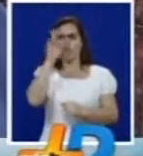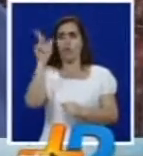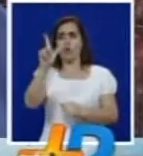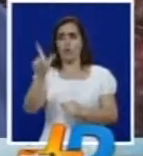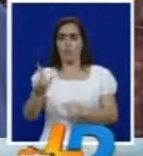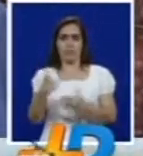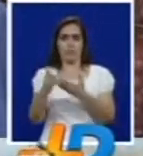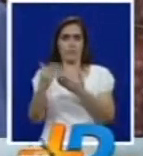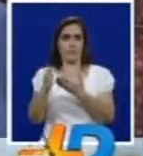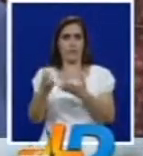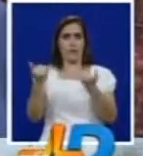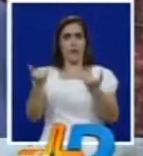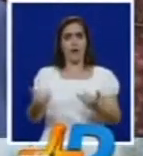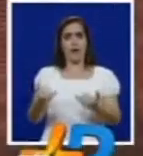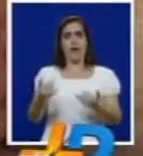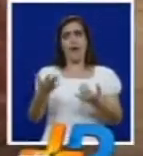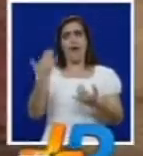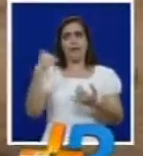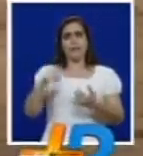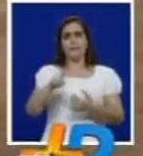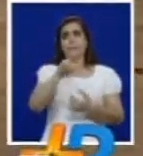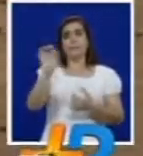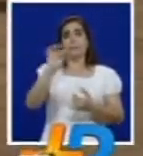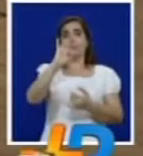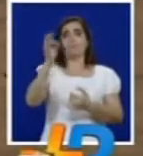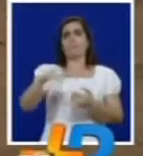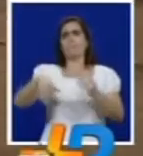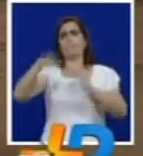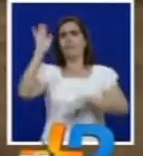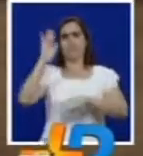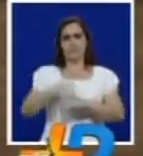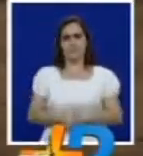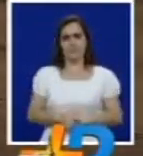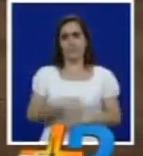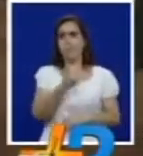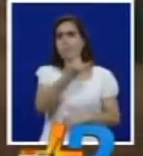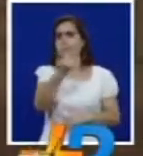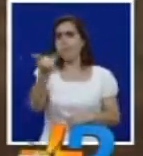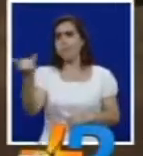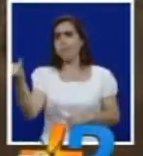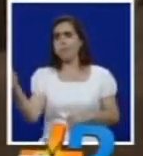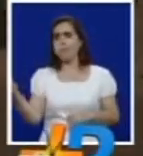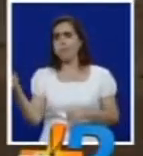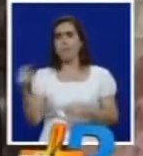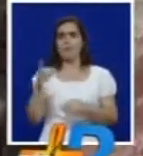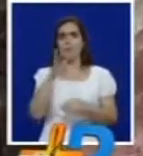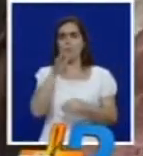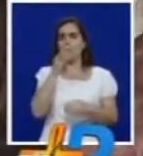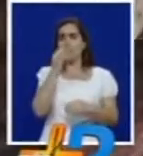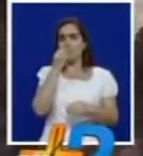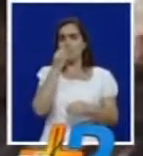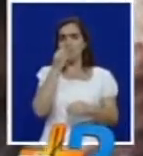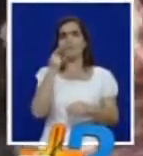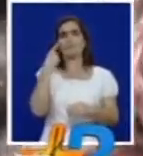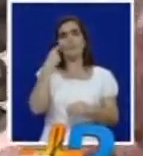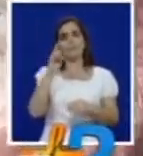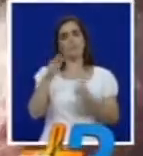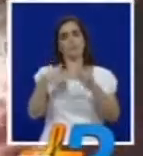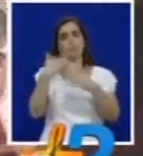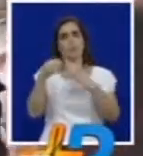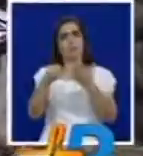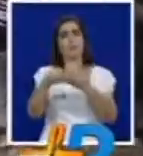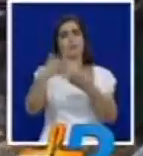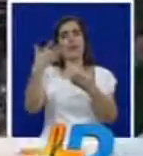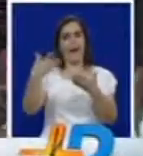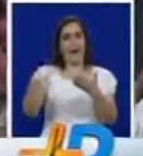un 100%, estaban a 30 y ya están a 60. El desabastecimiento supera el 50%, mientras se calcula que aumentarán las alzas en productos